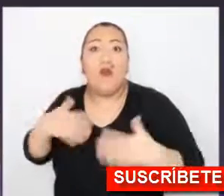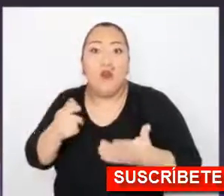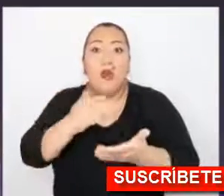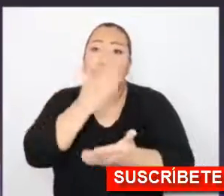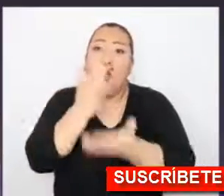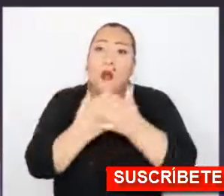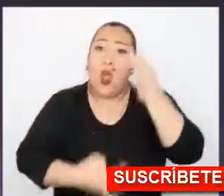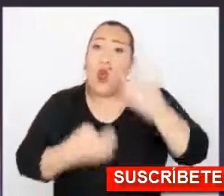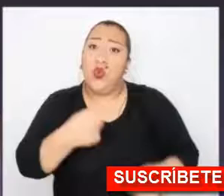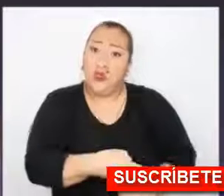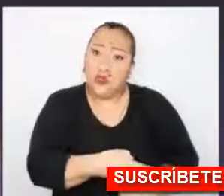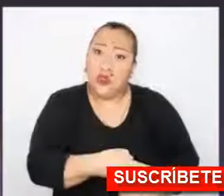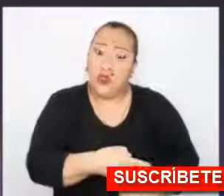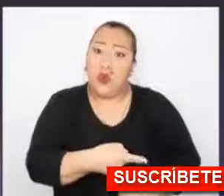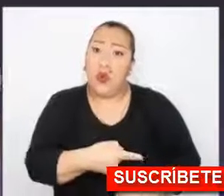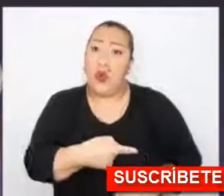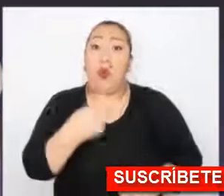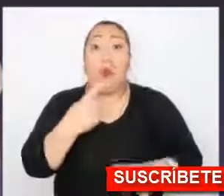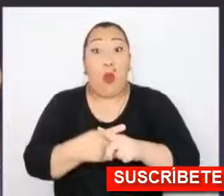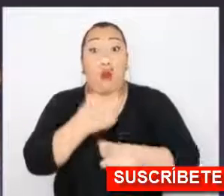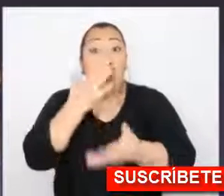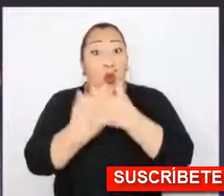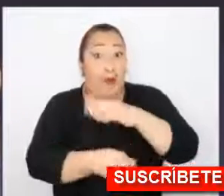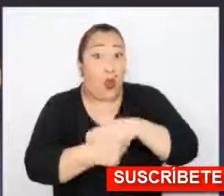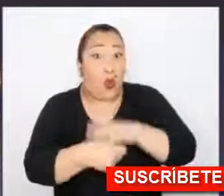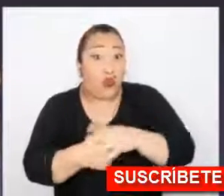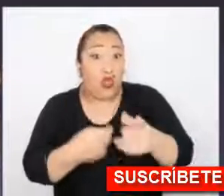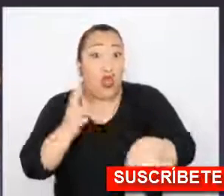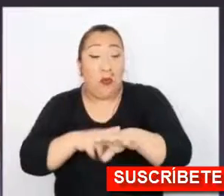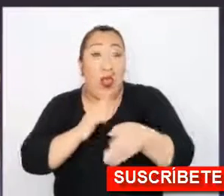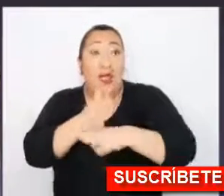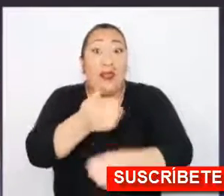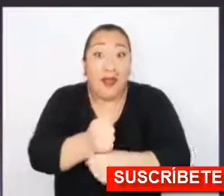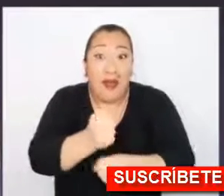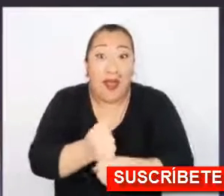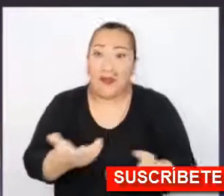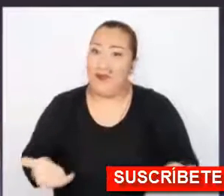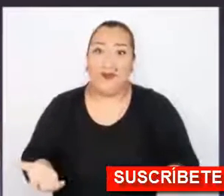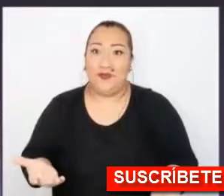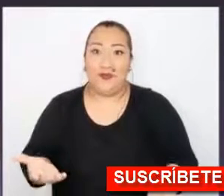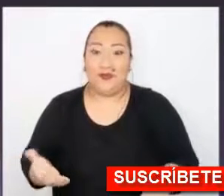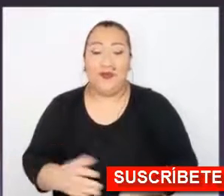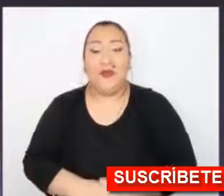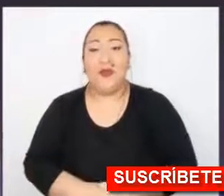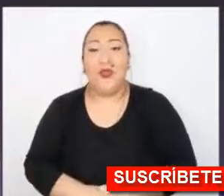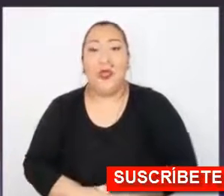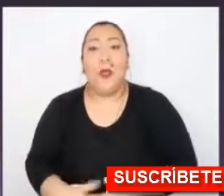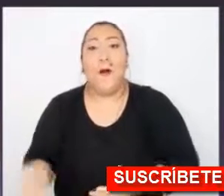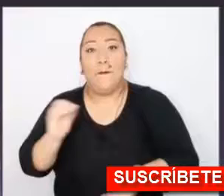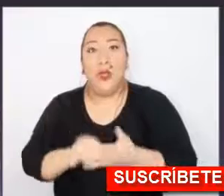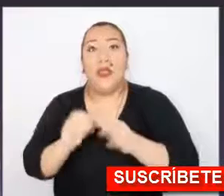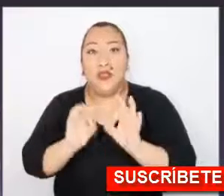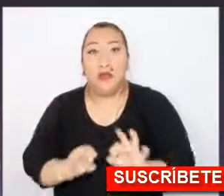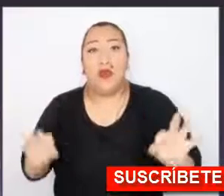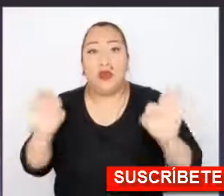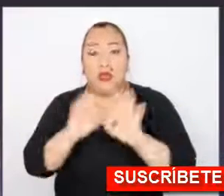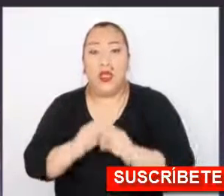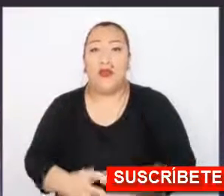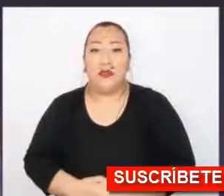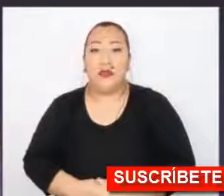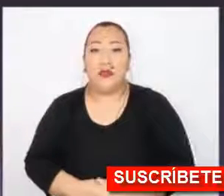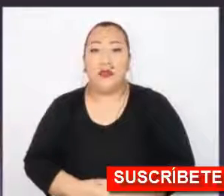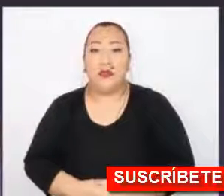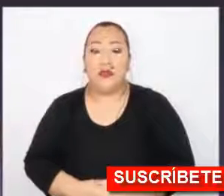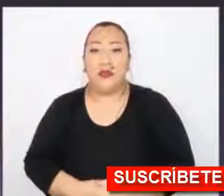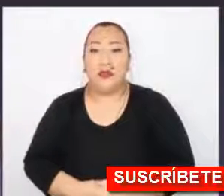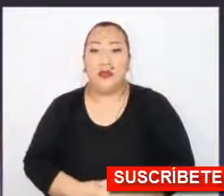pudieran estar sentenciadas, que están sentenciadas por corrupción. También es